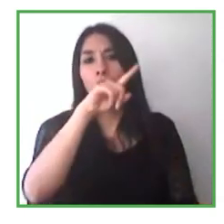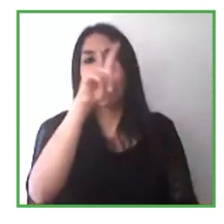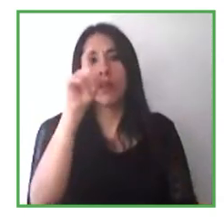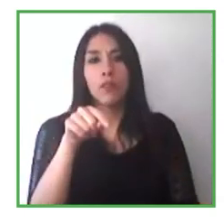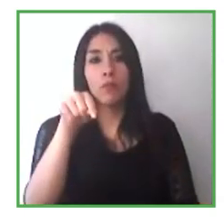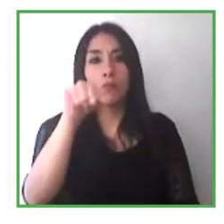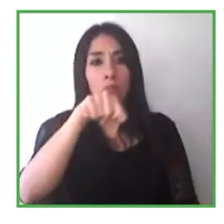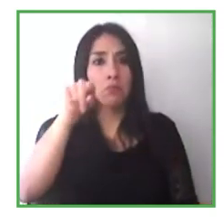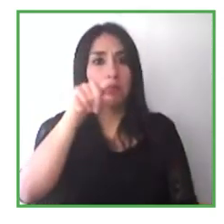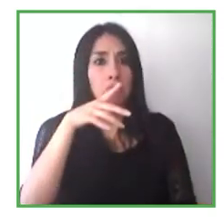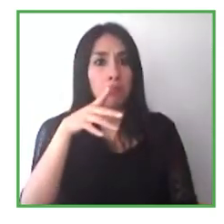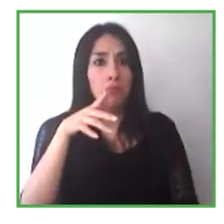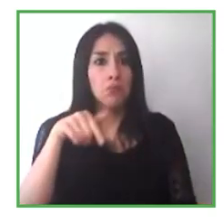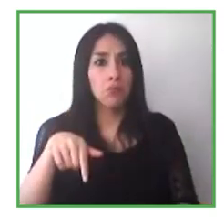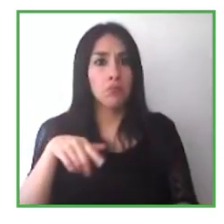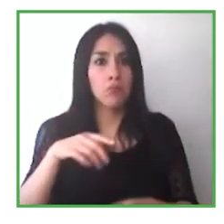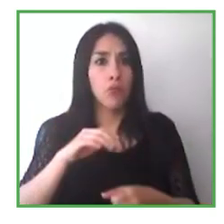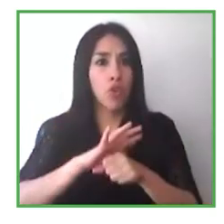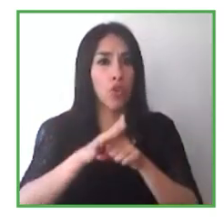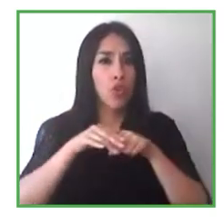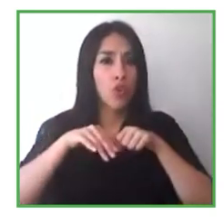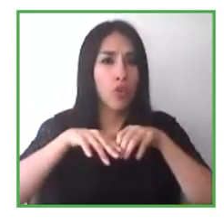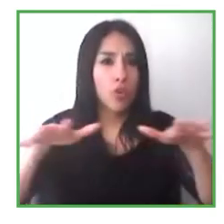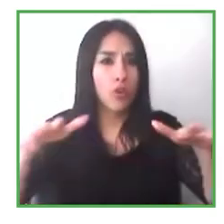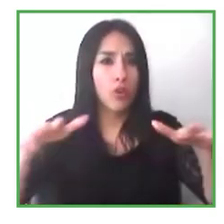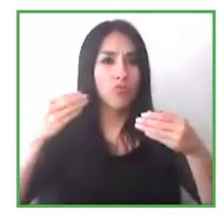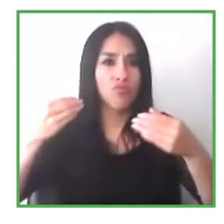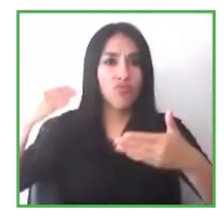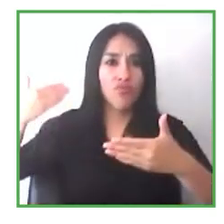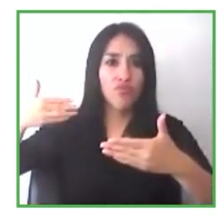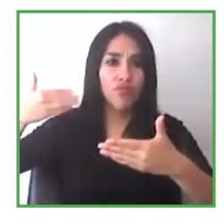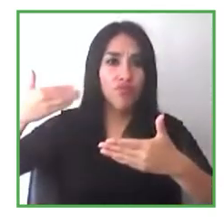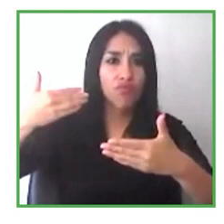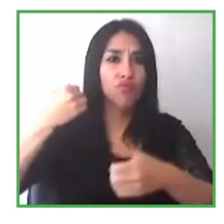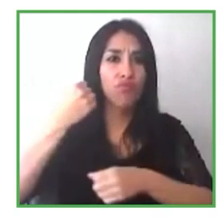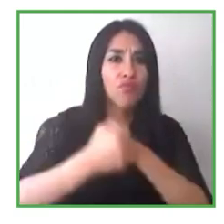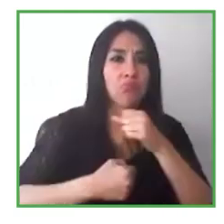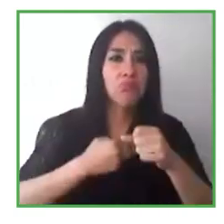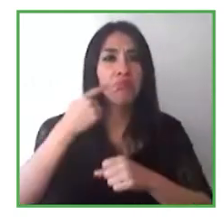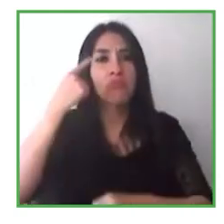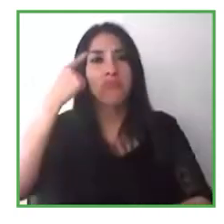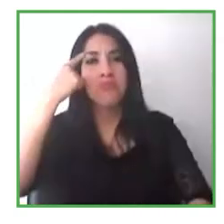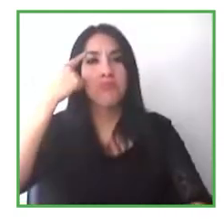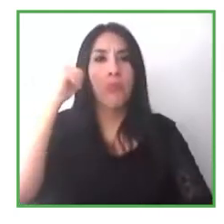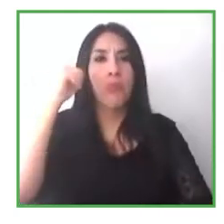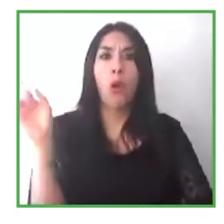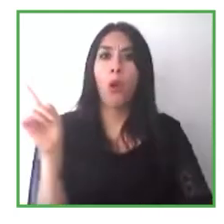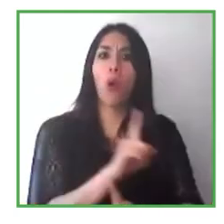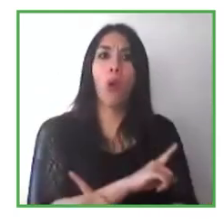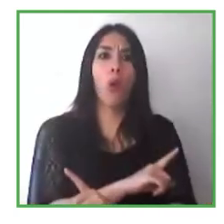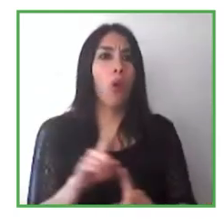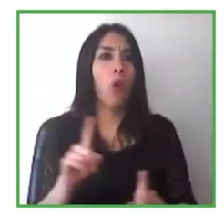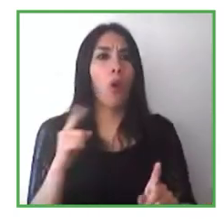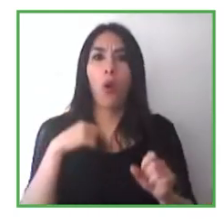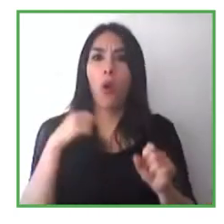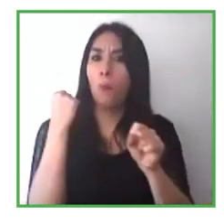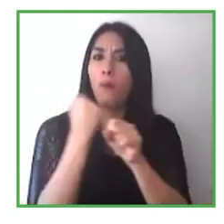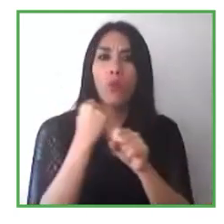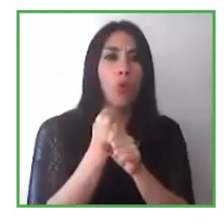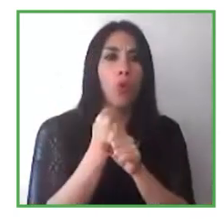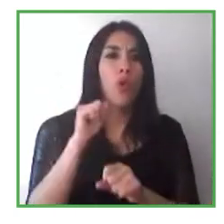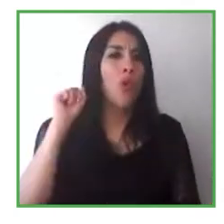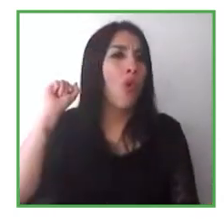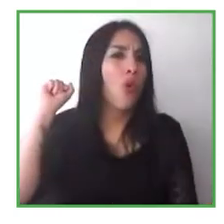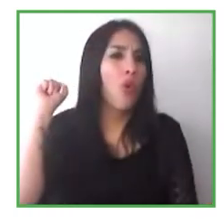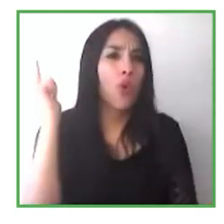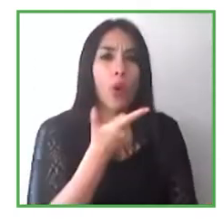podríamos hablar en cómo ha cambiado el coronavirus, nuestro trabajo. Creo que estamos todos haciendo este tipo de trabajo hace ya